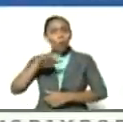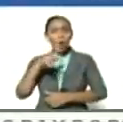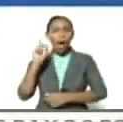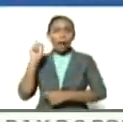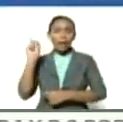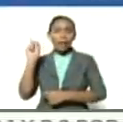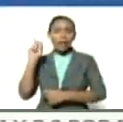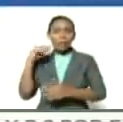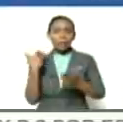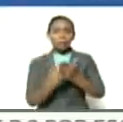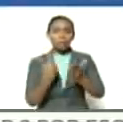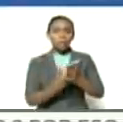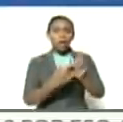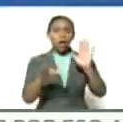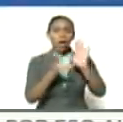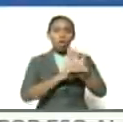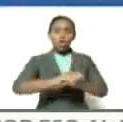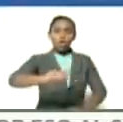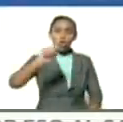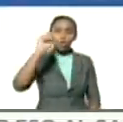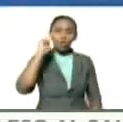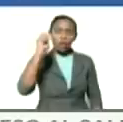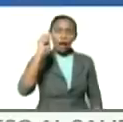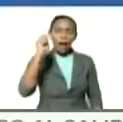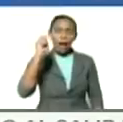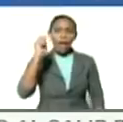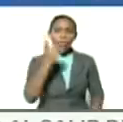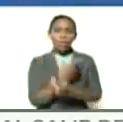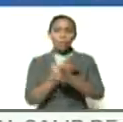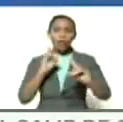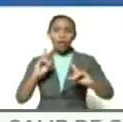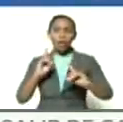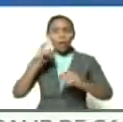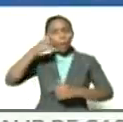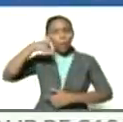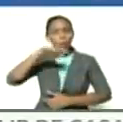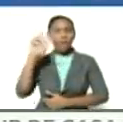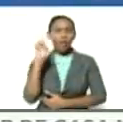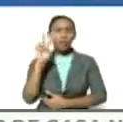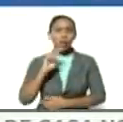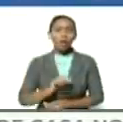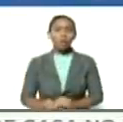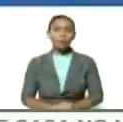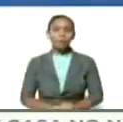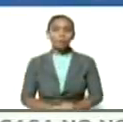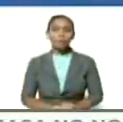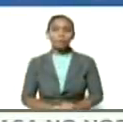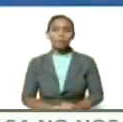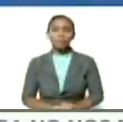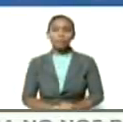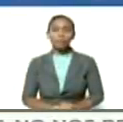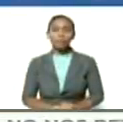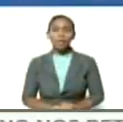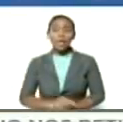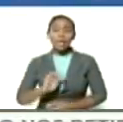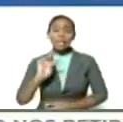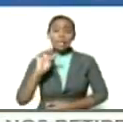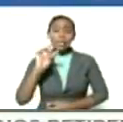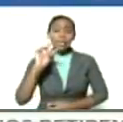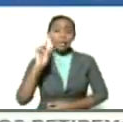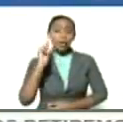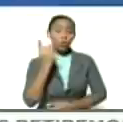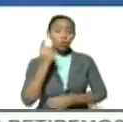está el régimen constitucional democrático del pueblo de Venezuela y el segundo gran